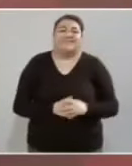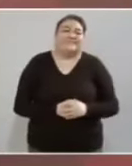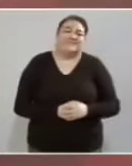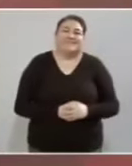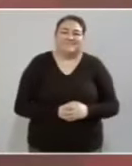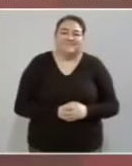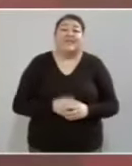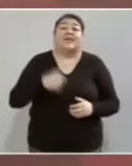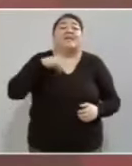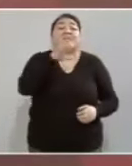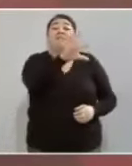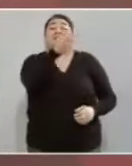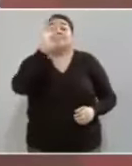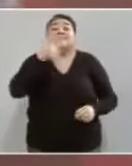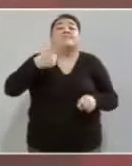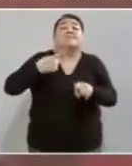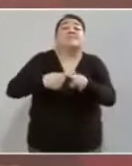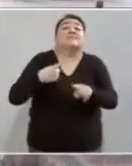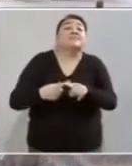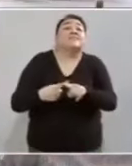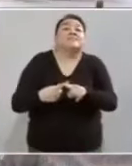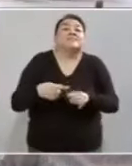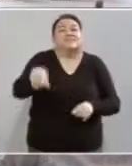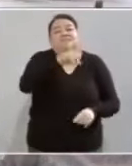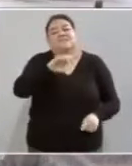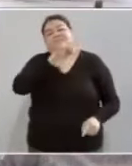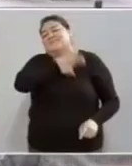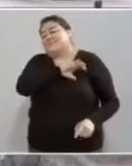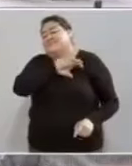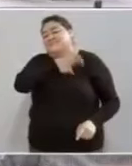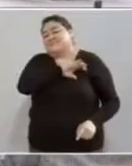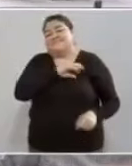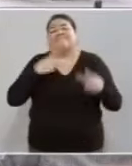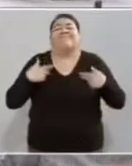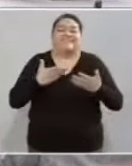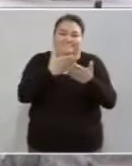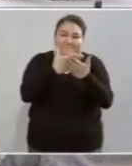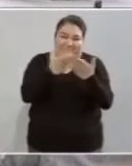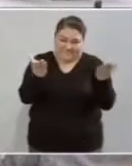¿Quién los va a elegir? Aunque los quiero mucho a todos. El pueblo.